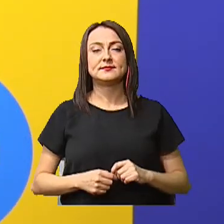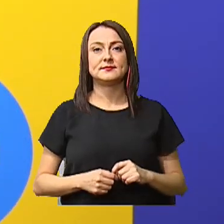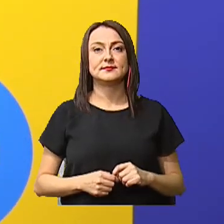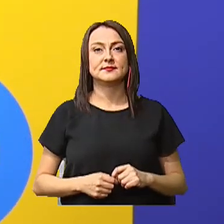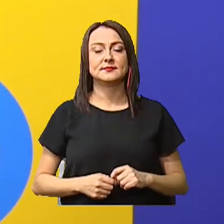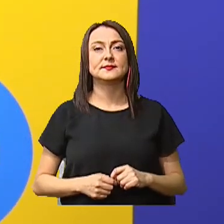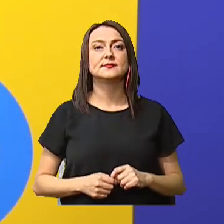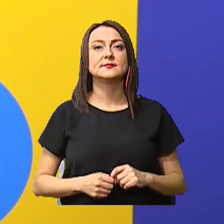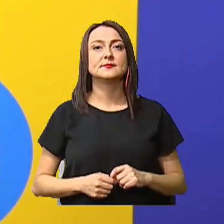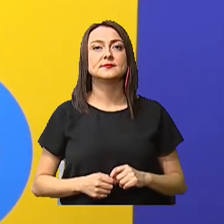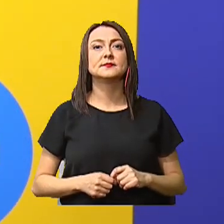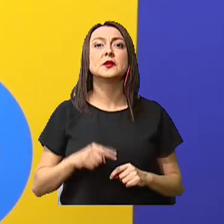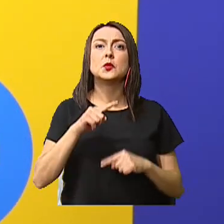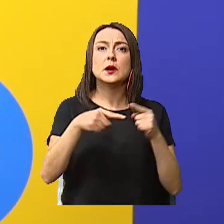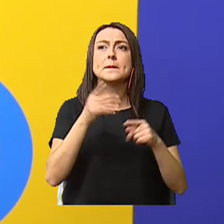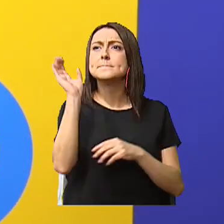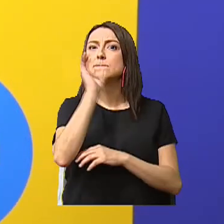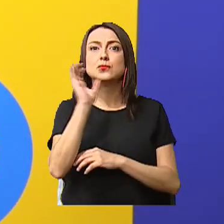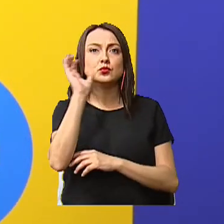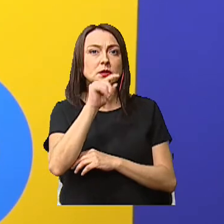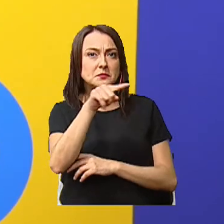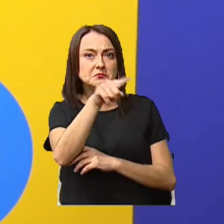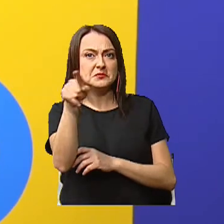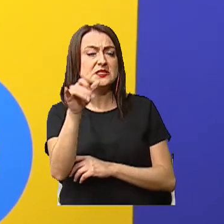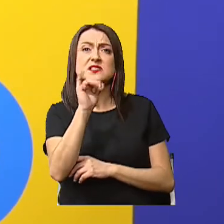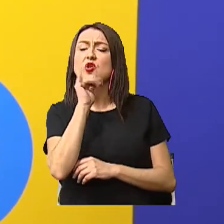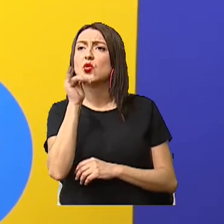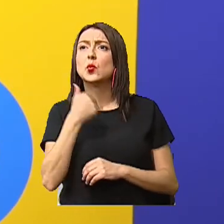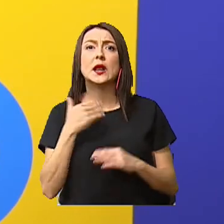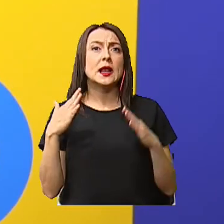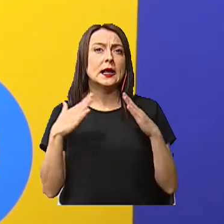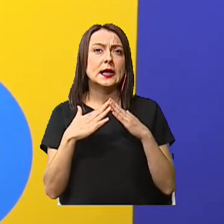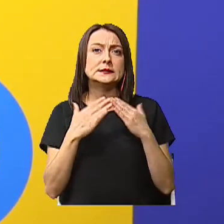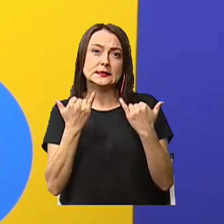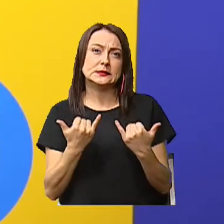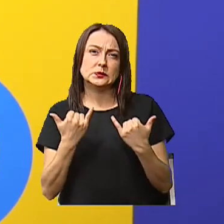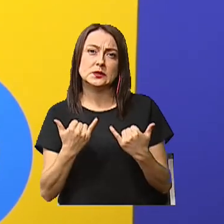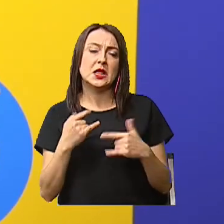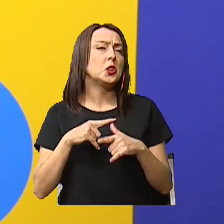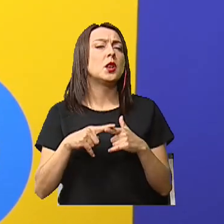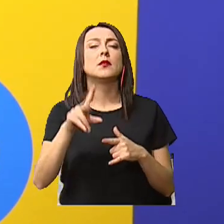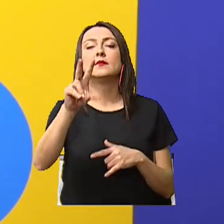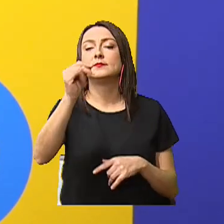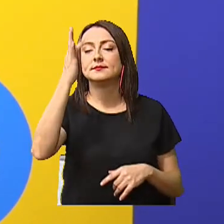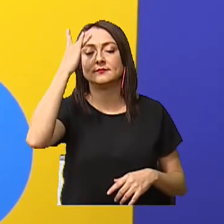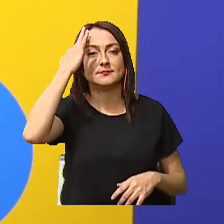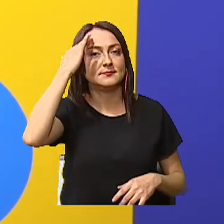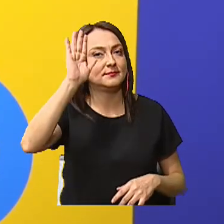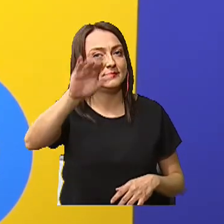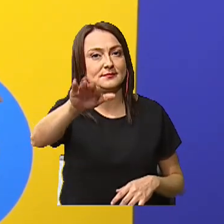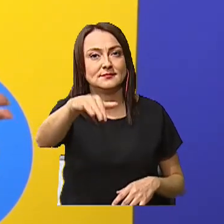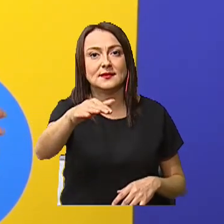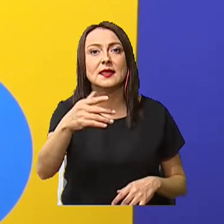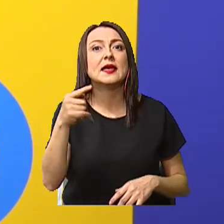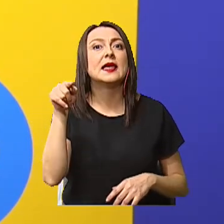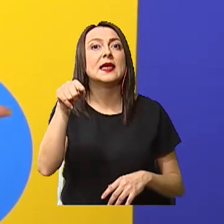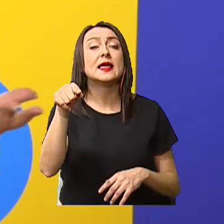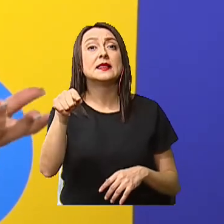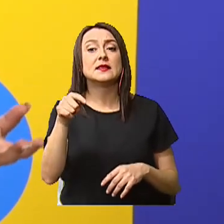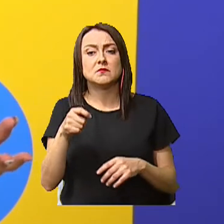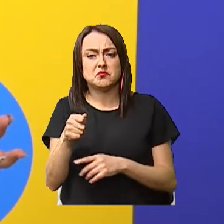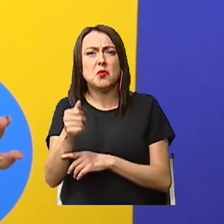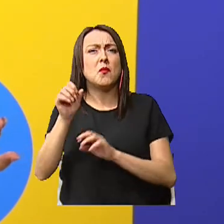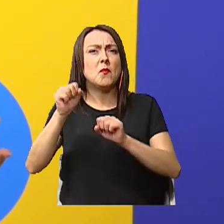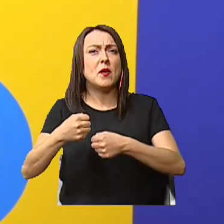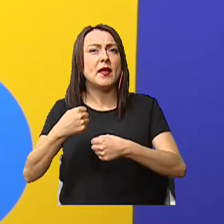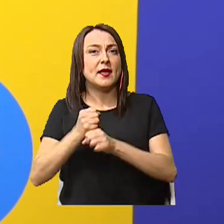Entonces, van a ir a buscar Y si no tuvieran en este momento No se preocupen Que este dispositivo lo